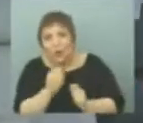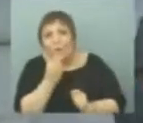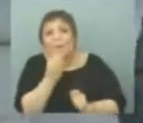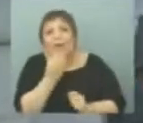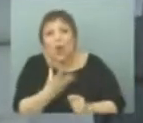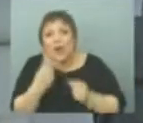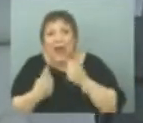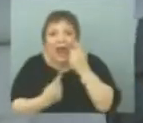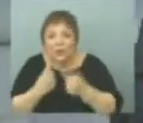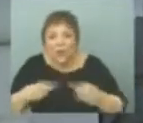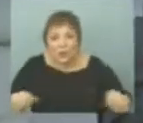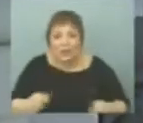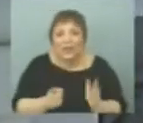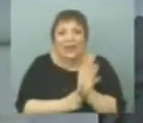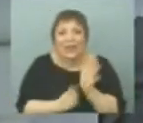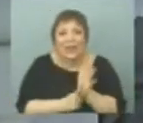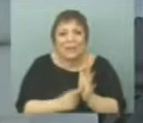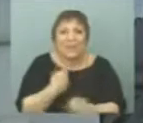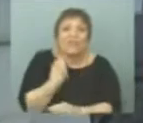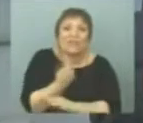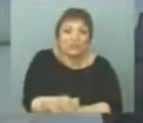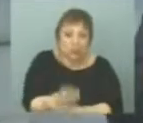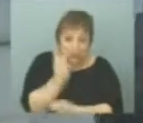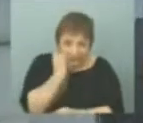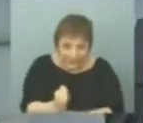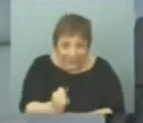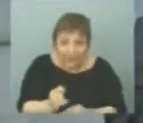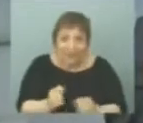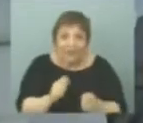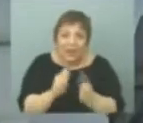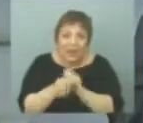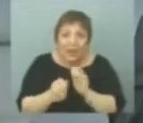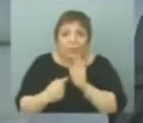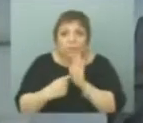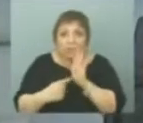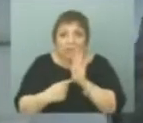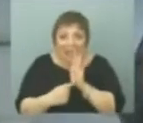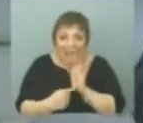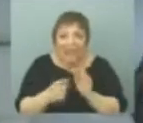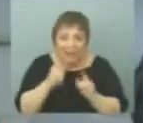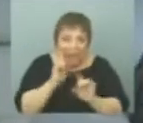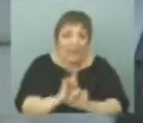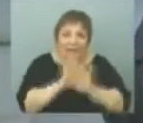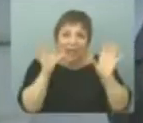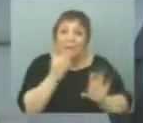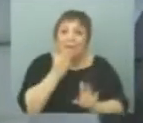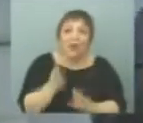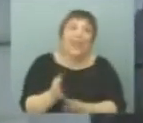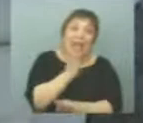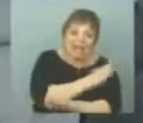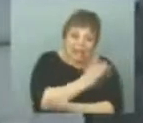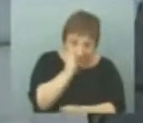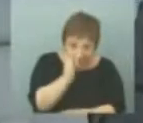cosa, como por ejemplo la reglamentación de la ley de inversiones, que hace un sistema de puntajes que claramente mejora lo anterior y aparte